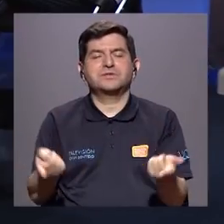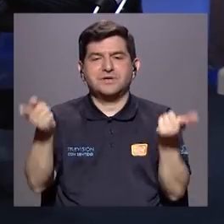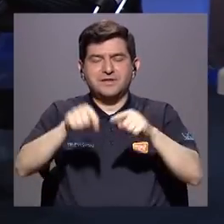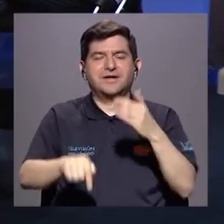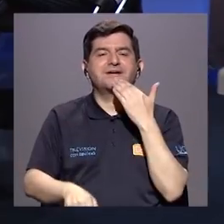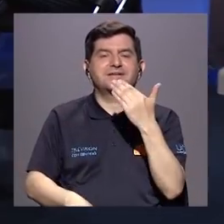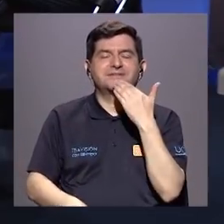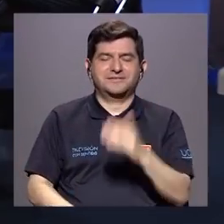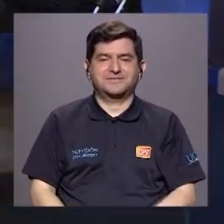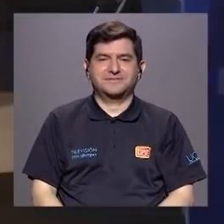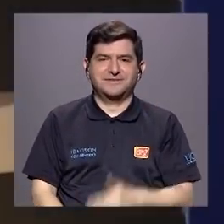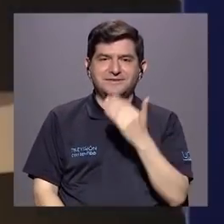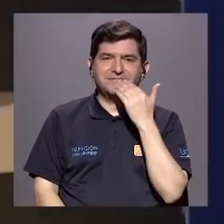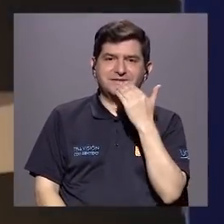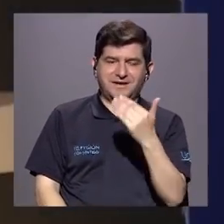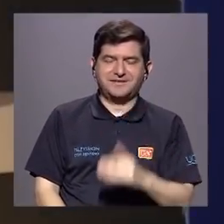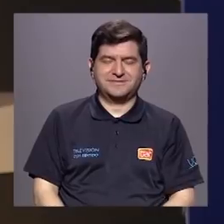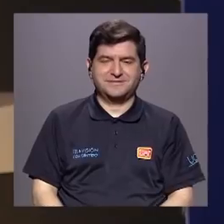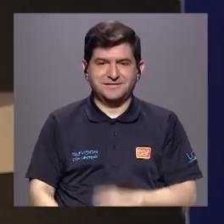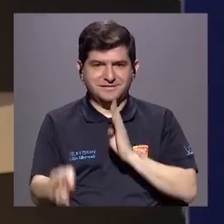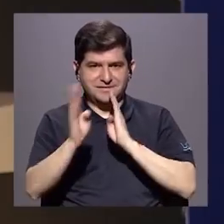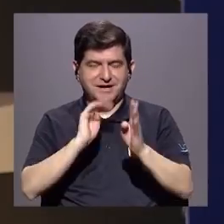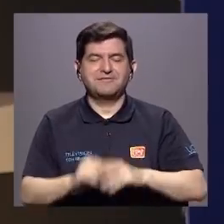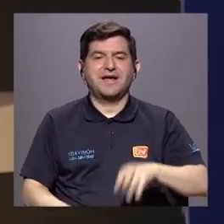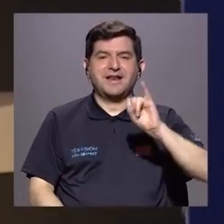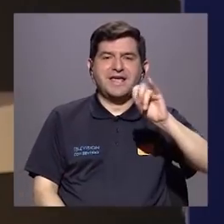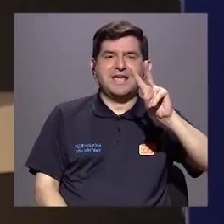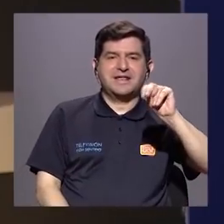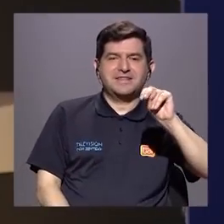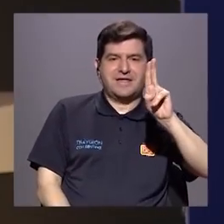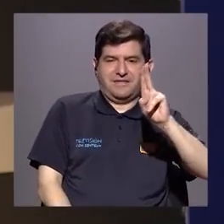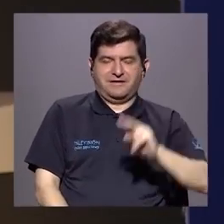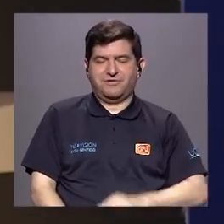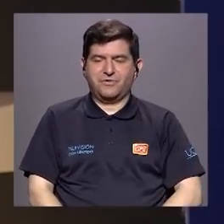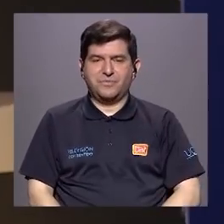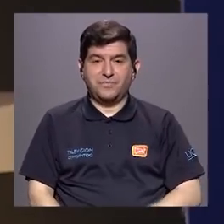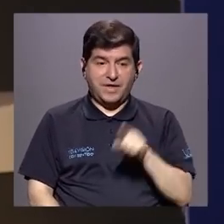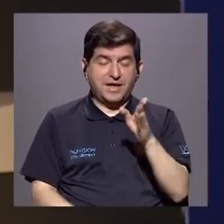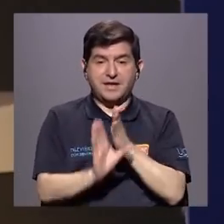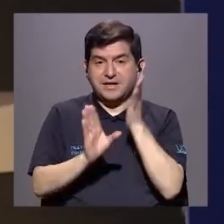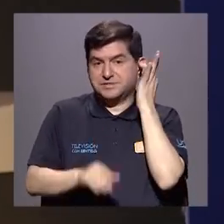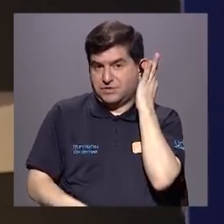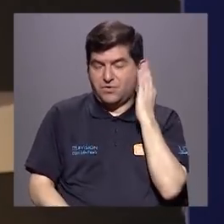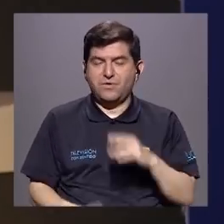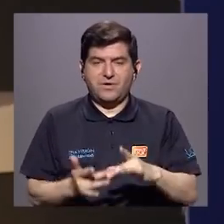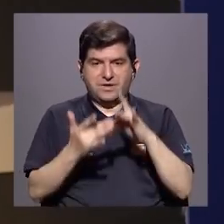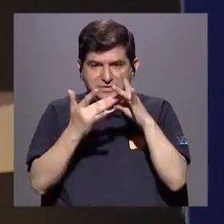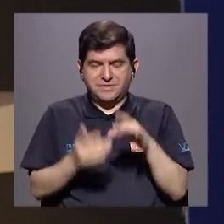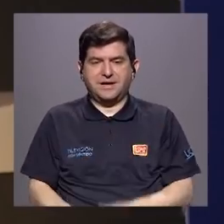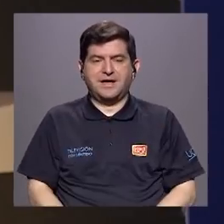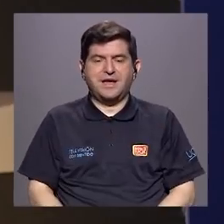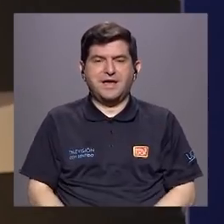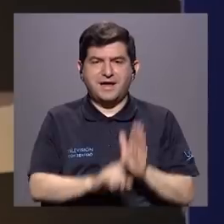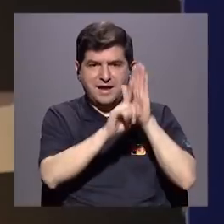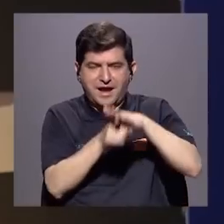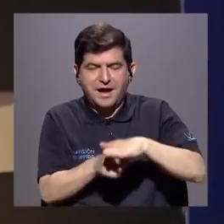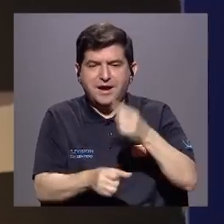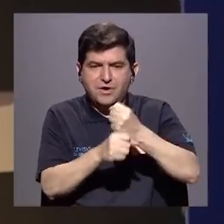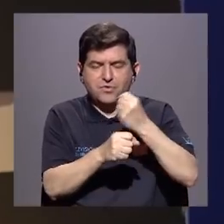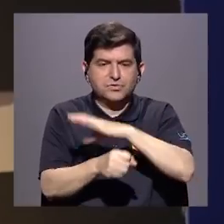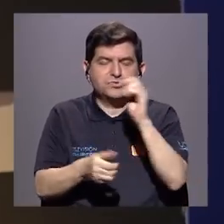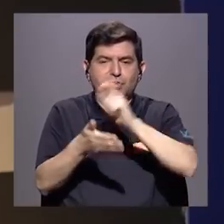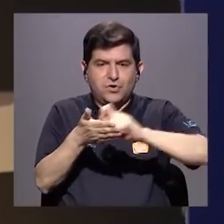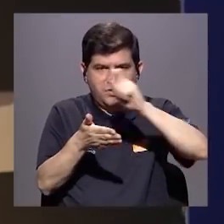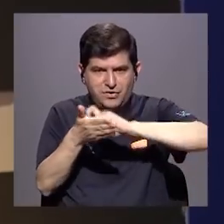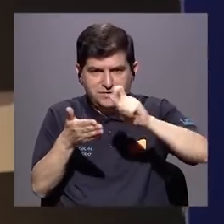y continua. Gracias a ustedes. Muchísimas gracias. Estuvimos conversando con Ingrid Naranjo Ugarte, quien es psicóloga, especialista en acoso laboral y